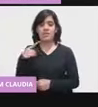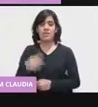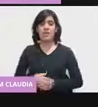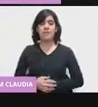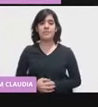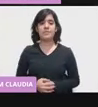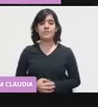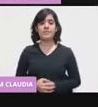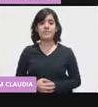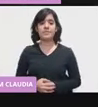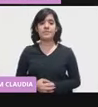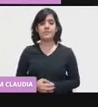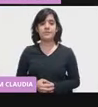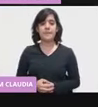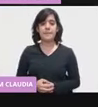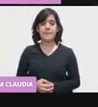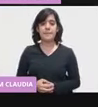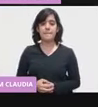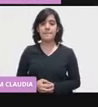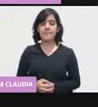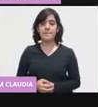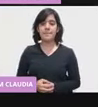¿Hay otra pregunta, Lili?